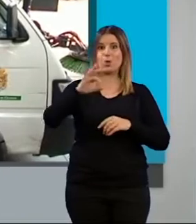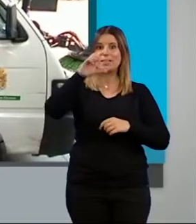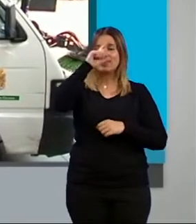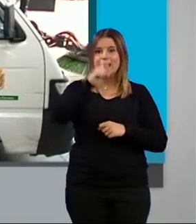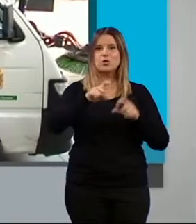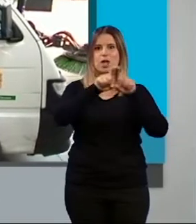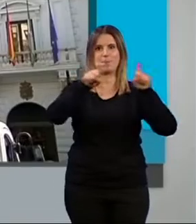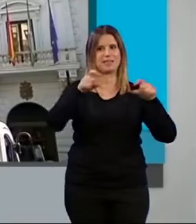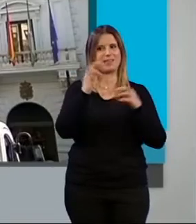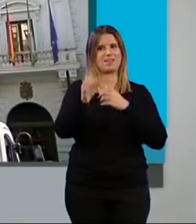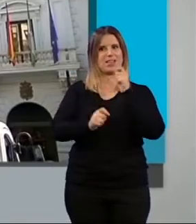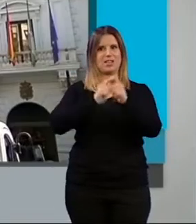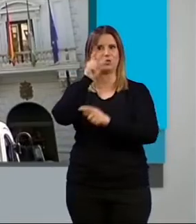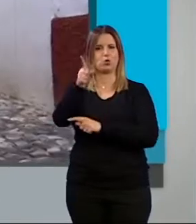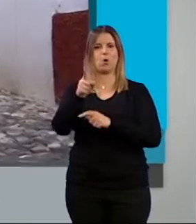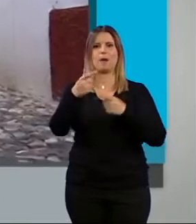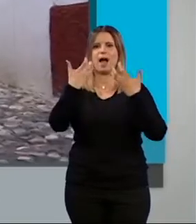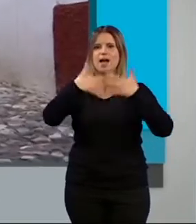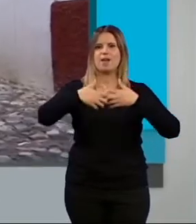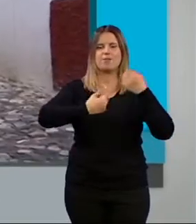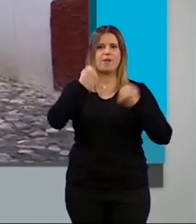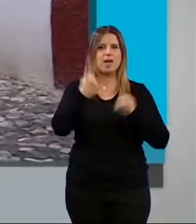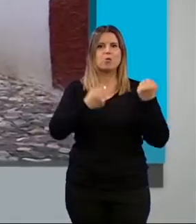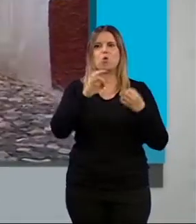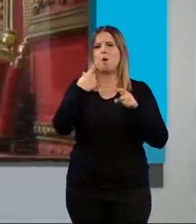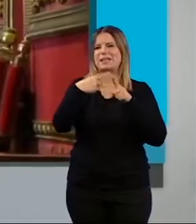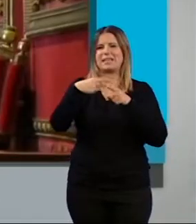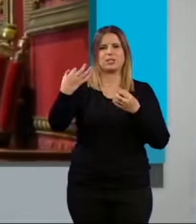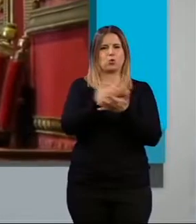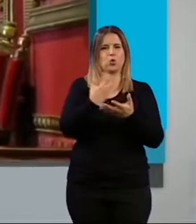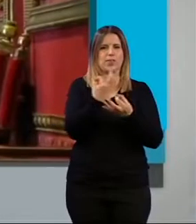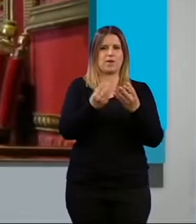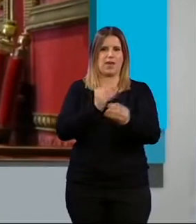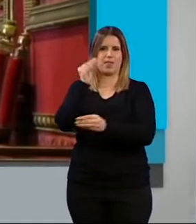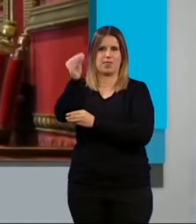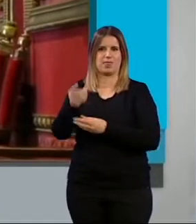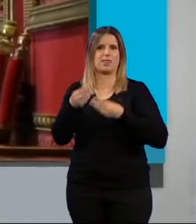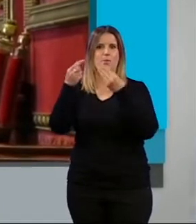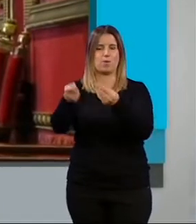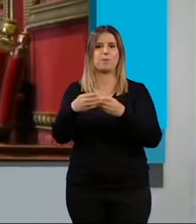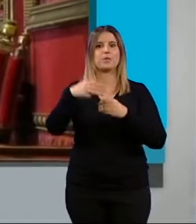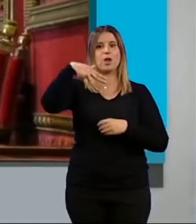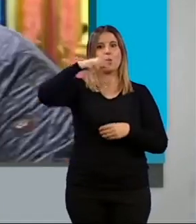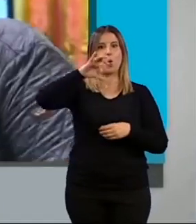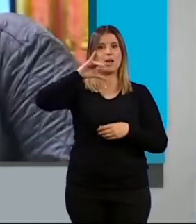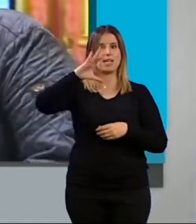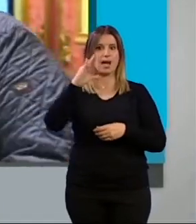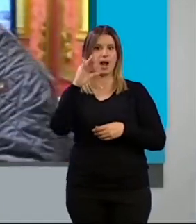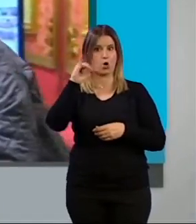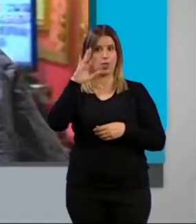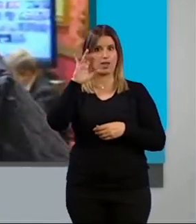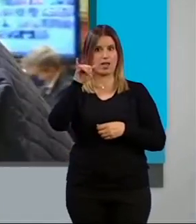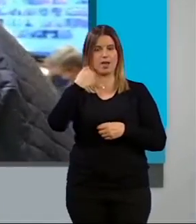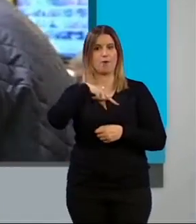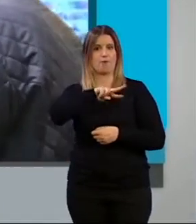empresa debería devolver instalaciones, vehículos o material de todo tipo. Así Mónica Rodríguez, concejal de Vox en el ayuntamiento de Granada